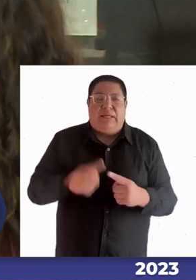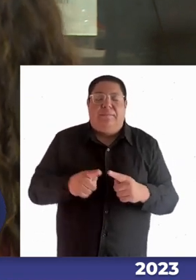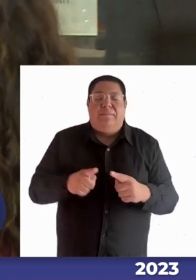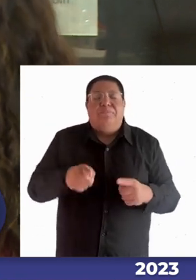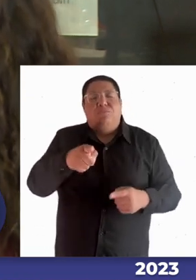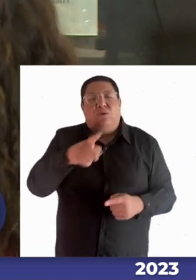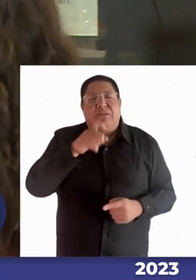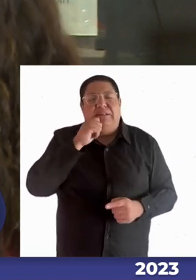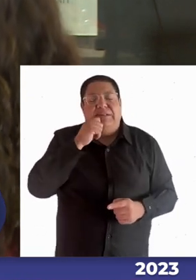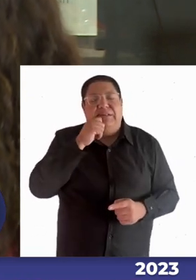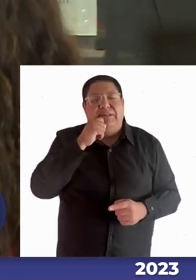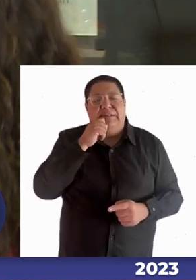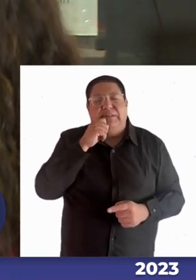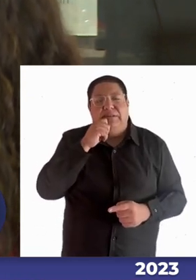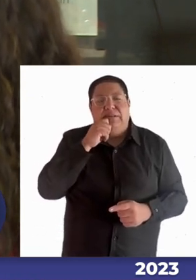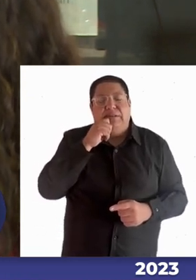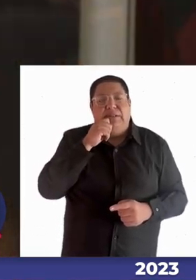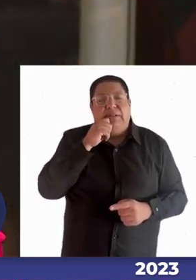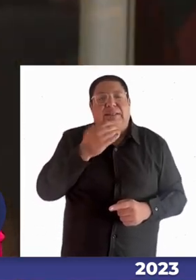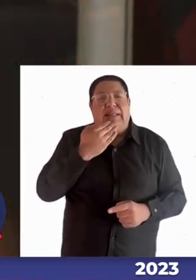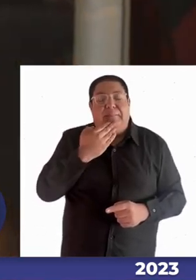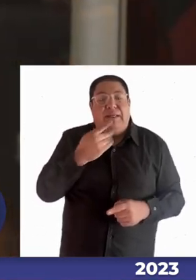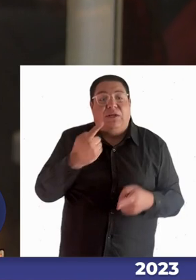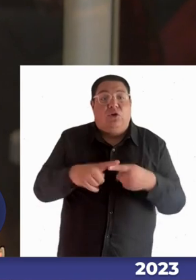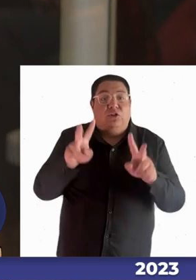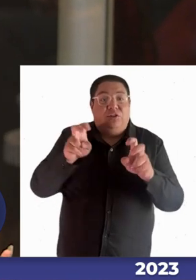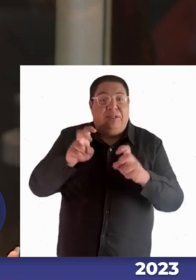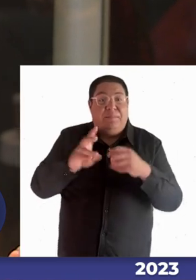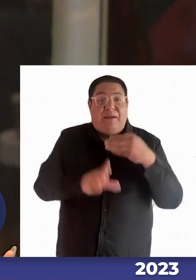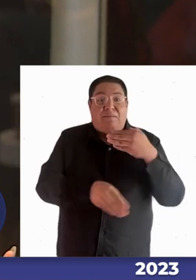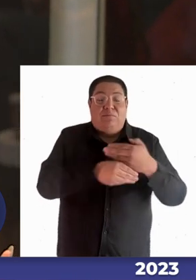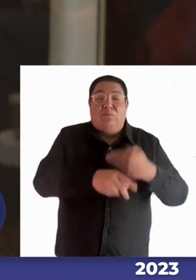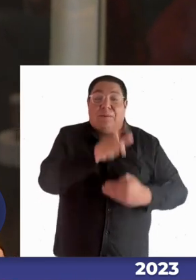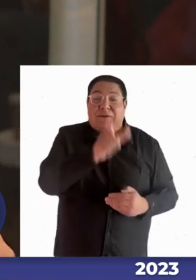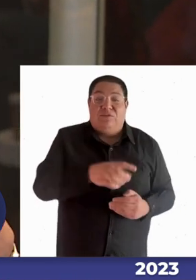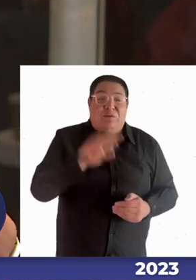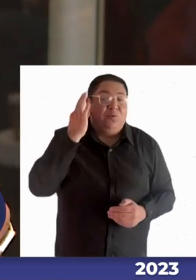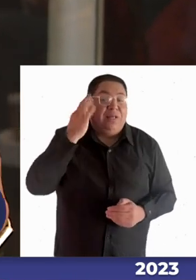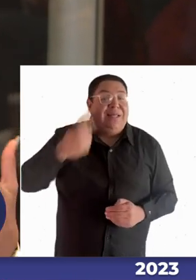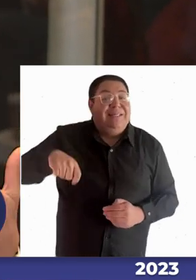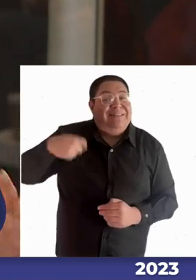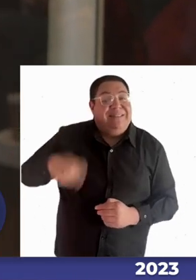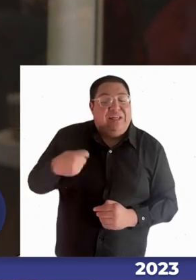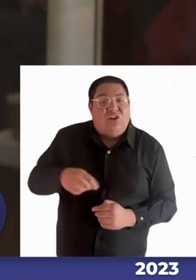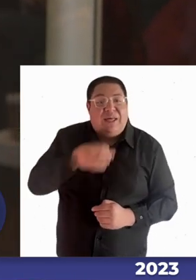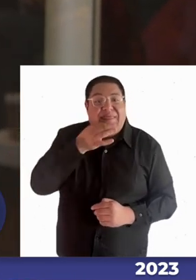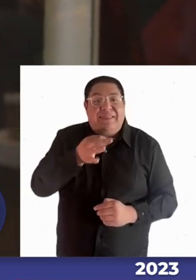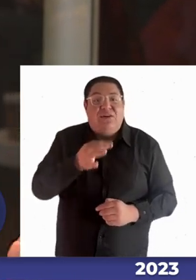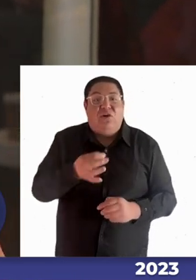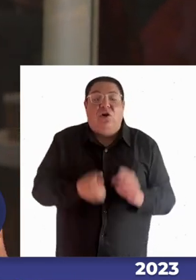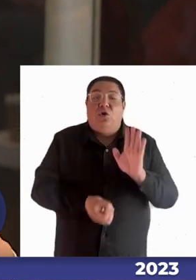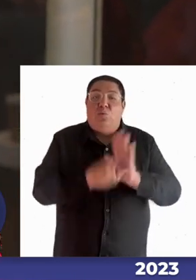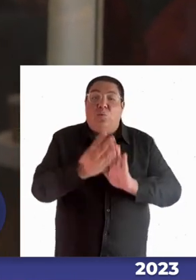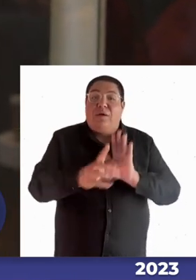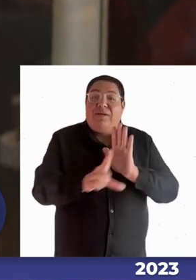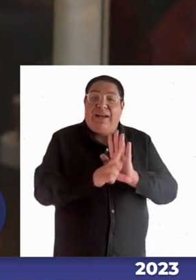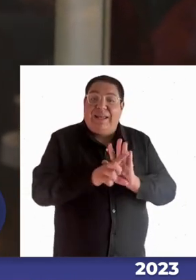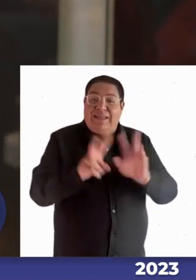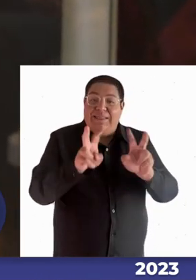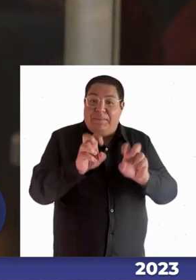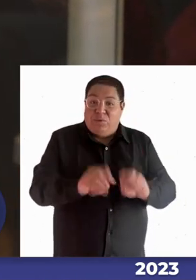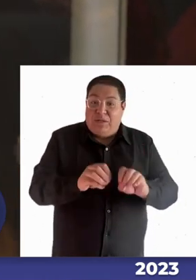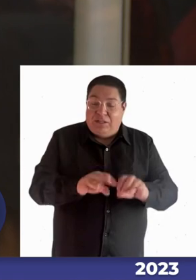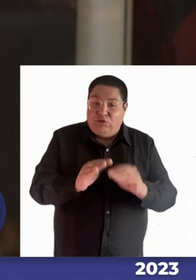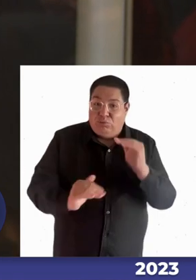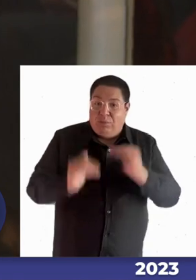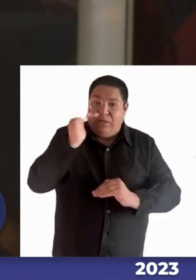y tenemos también algo que nos comentó la senadora respecto a la nueva ley miscelánea de educación que además también implementa